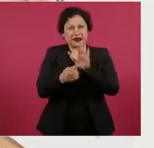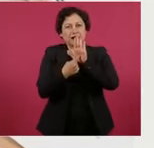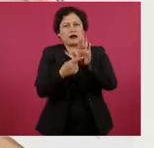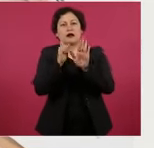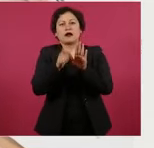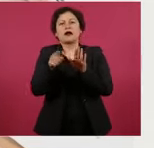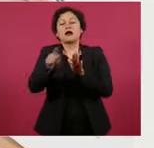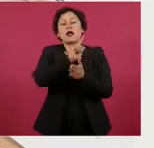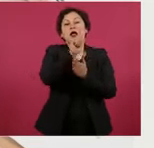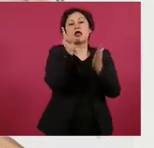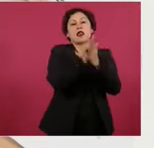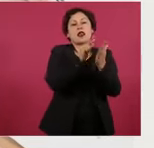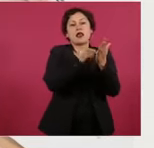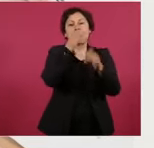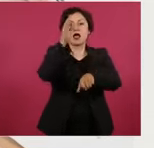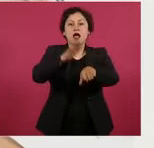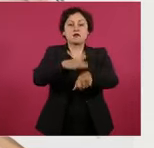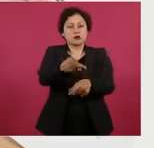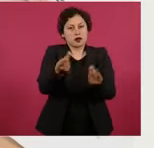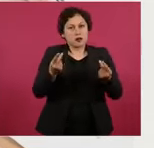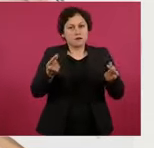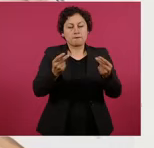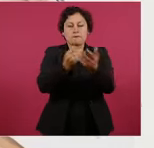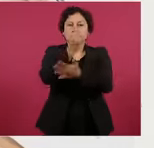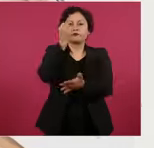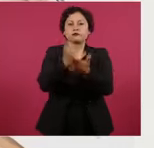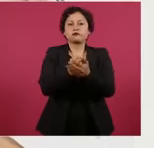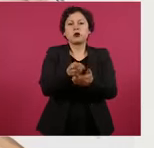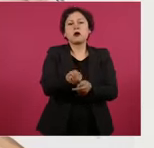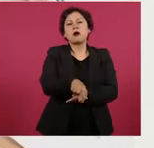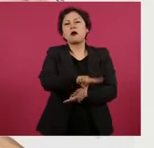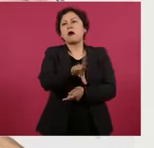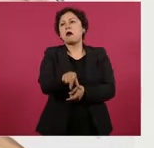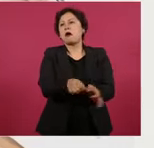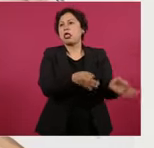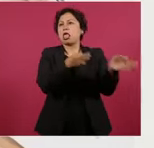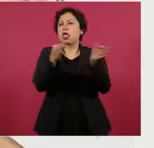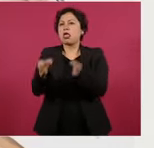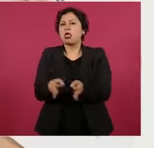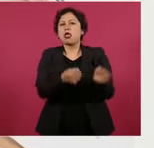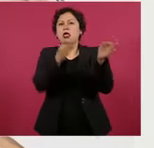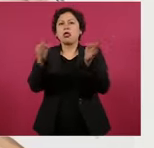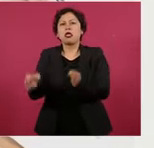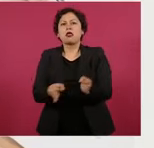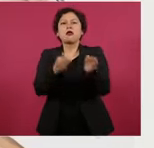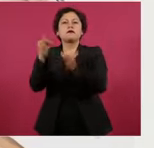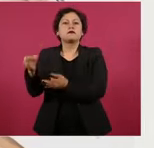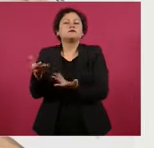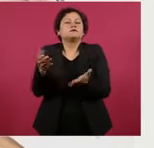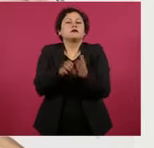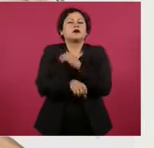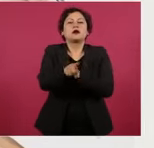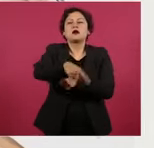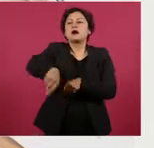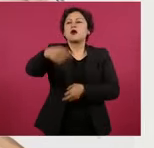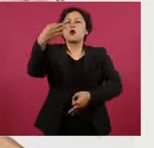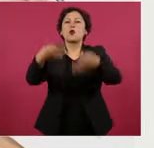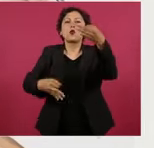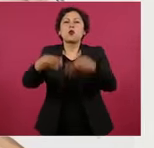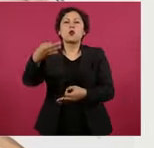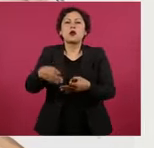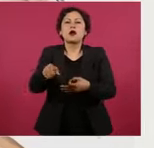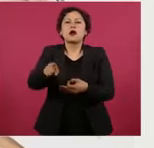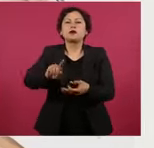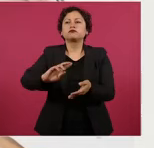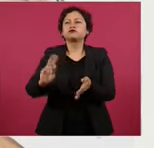establece la ley para resolver un asunto, que acaba pasando, que se mete un asunto en el cajón y se puede dejar ahí